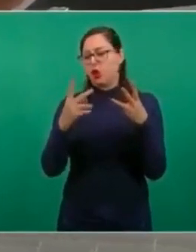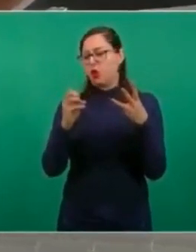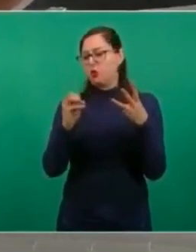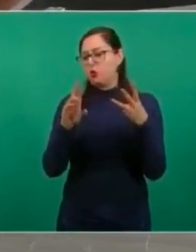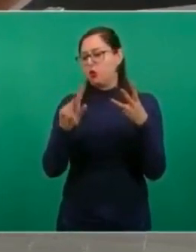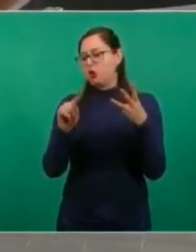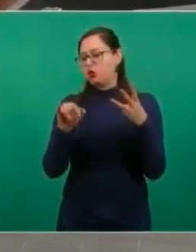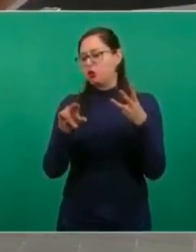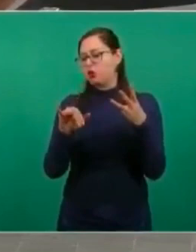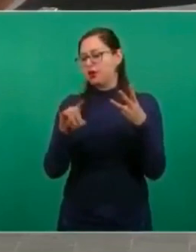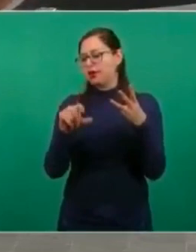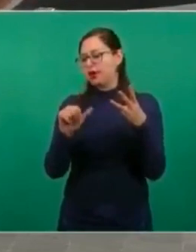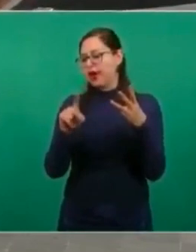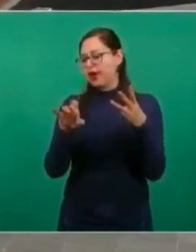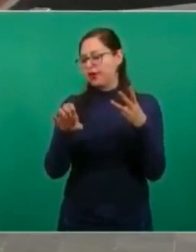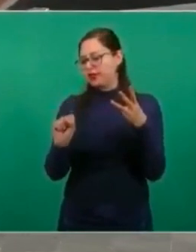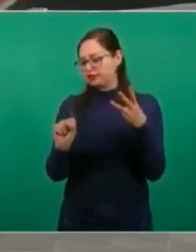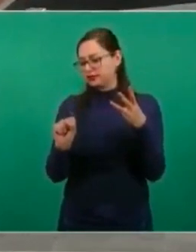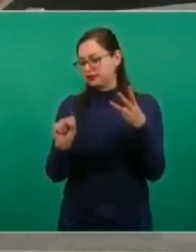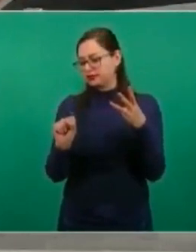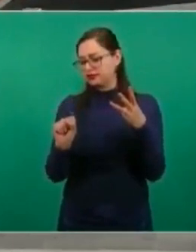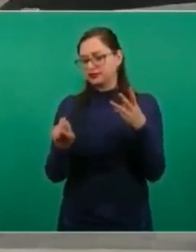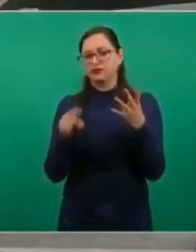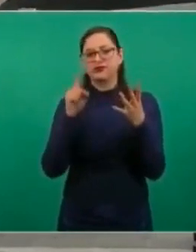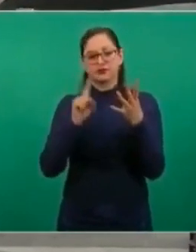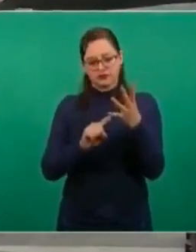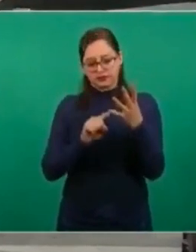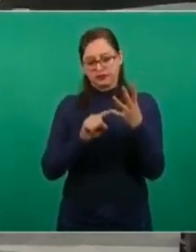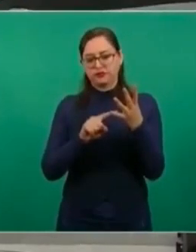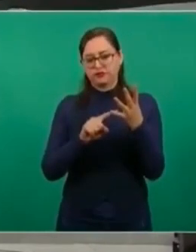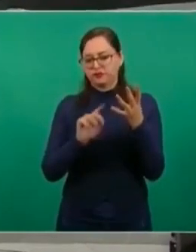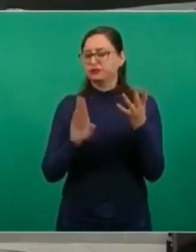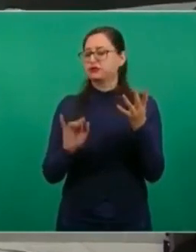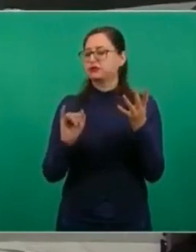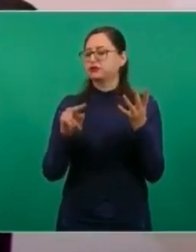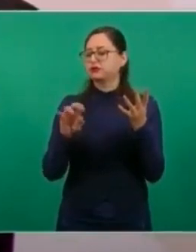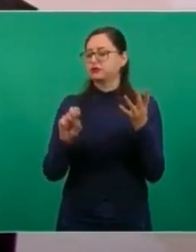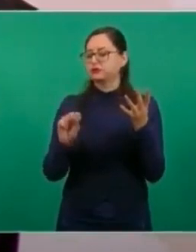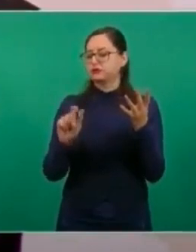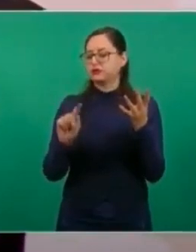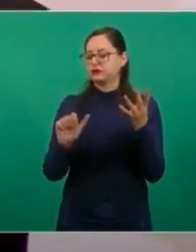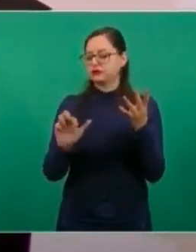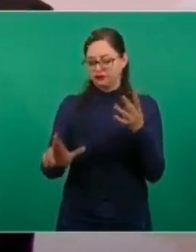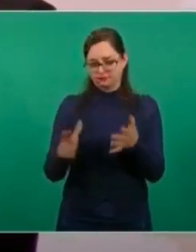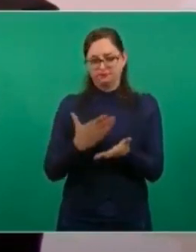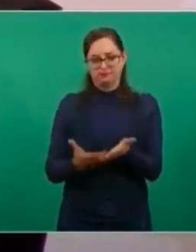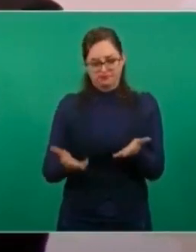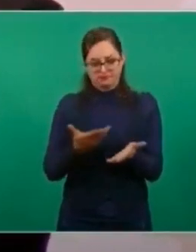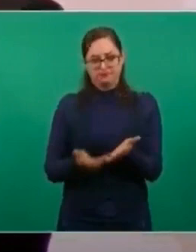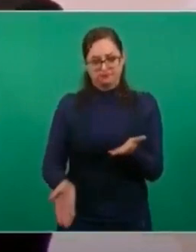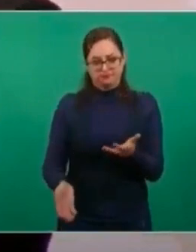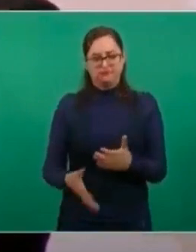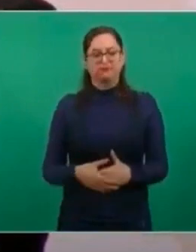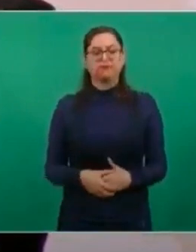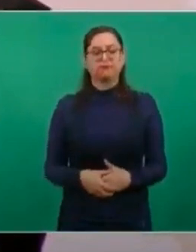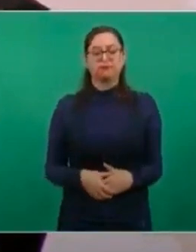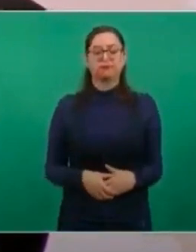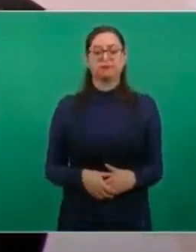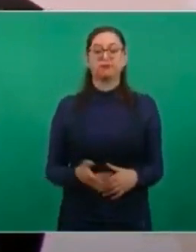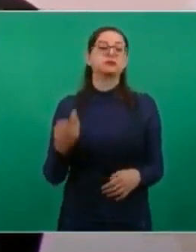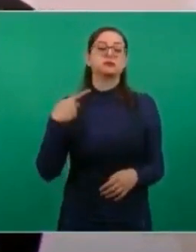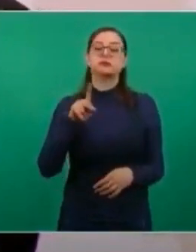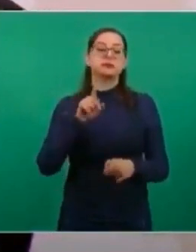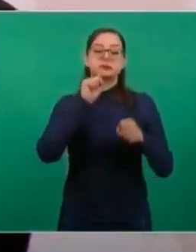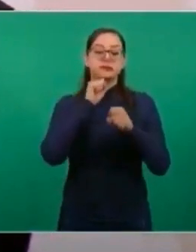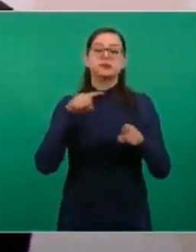y ahora es IMSS-Bienestar. Pero es